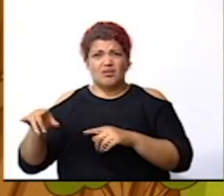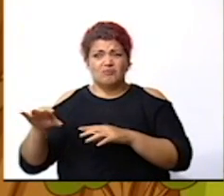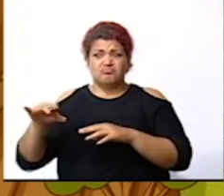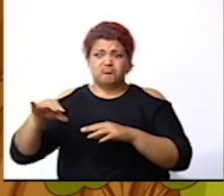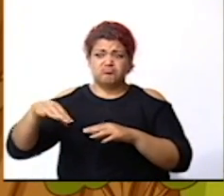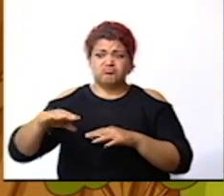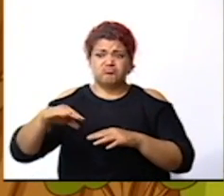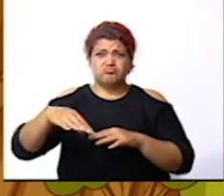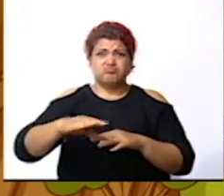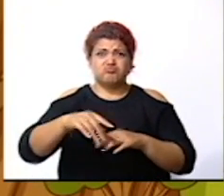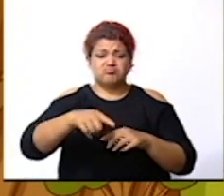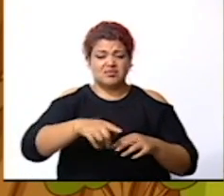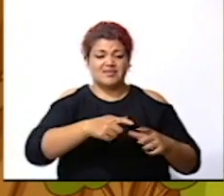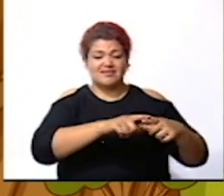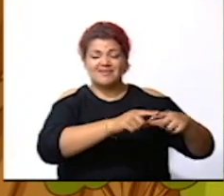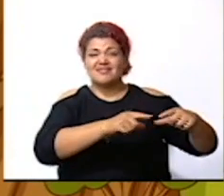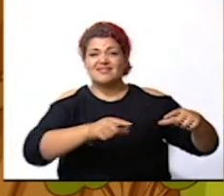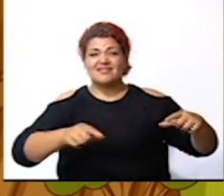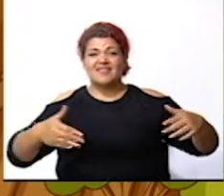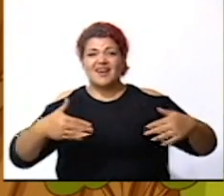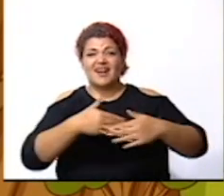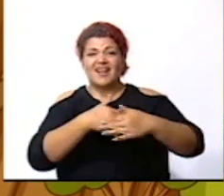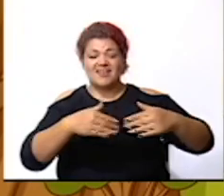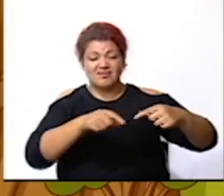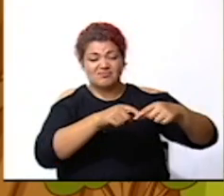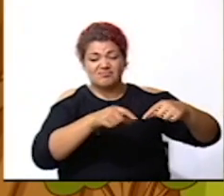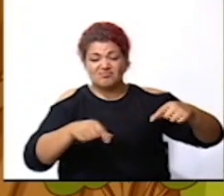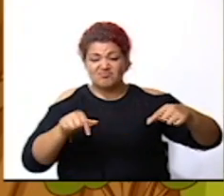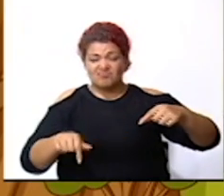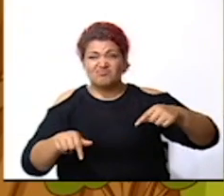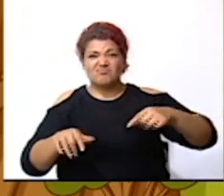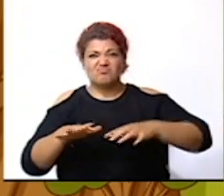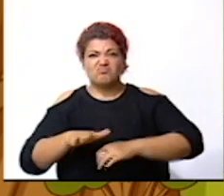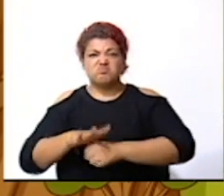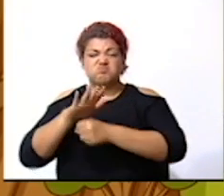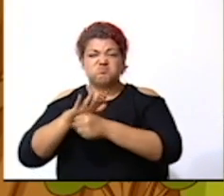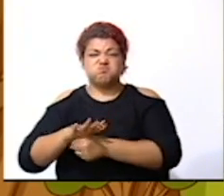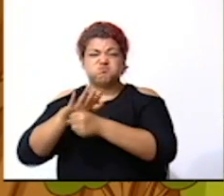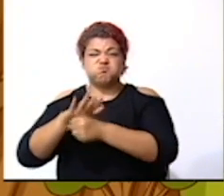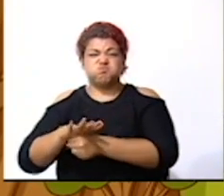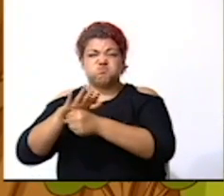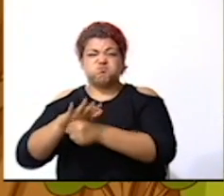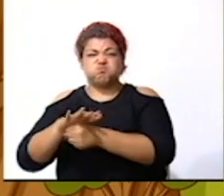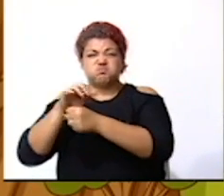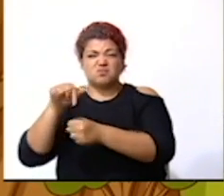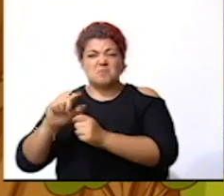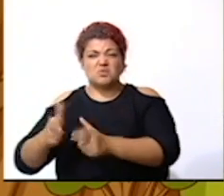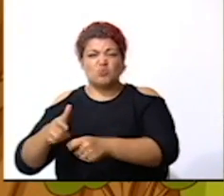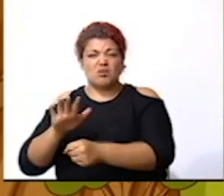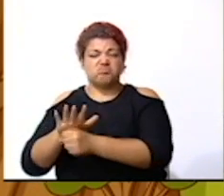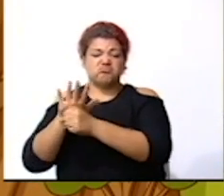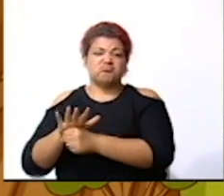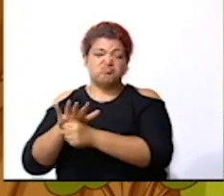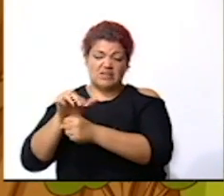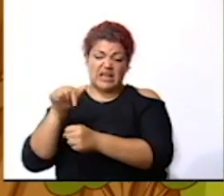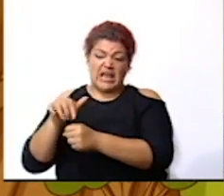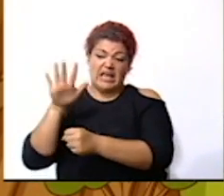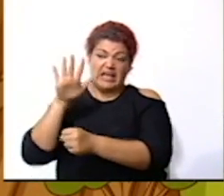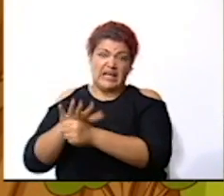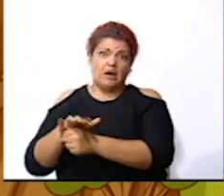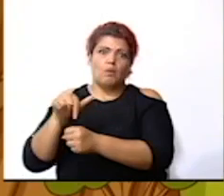a las alcantarillas y lamentablemente queda ahí obstruida y al quedar